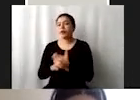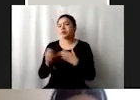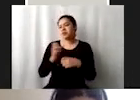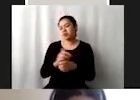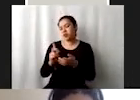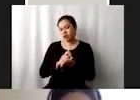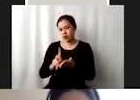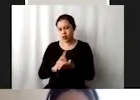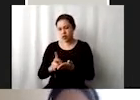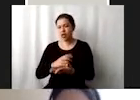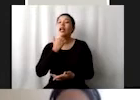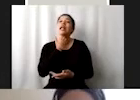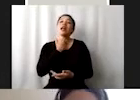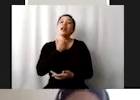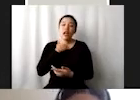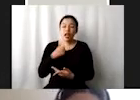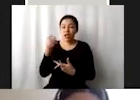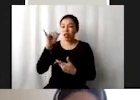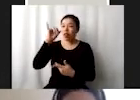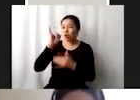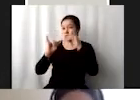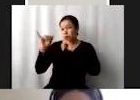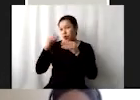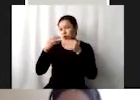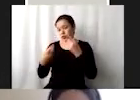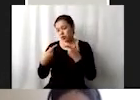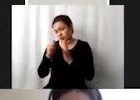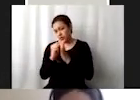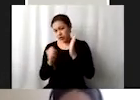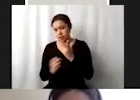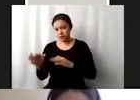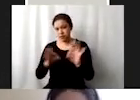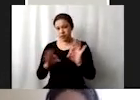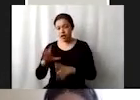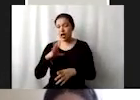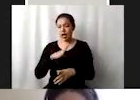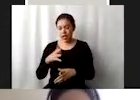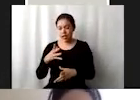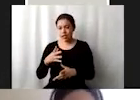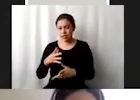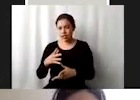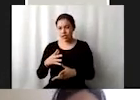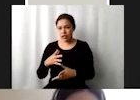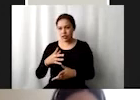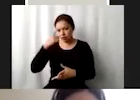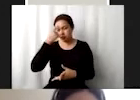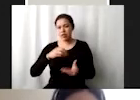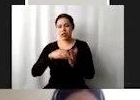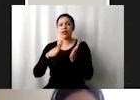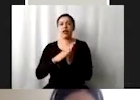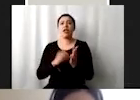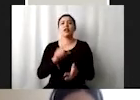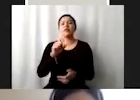nocivo de alcohol, o sea que quien está trabajando en estos temas también tiene una cabida sin duda tácita dentro de la Agenda 2030,